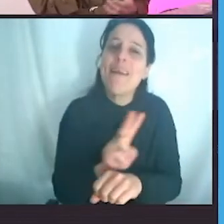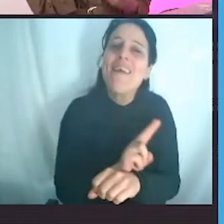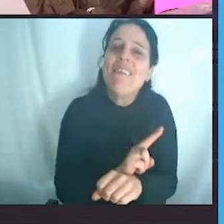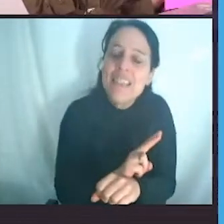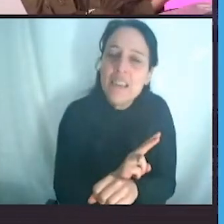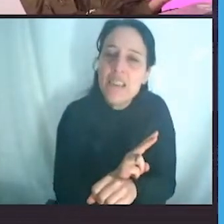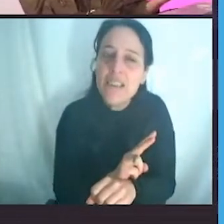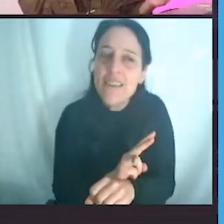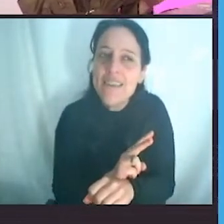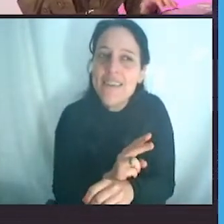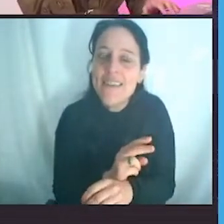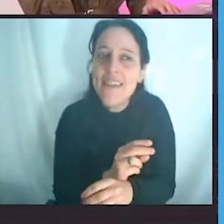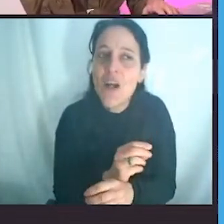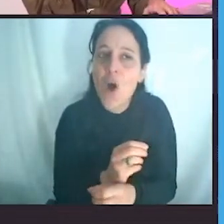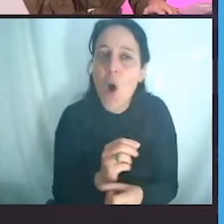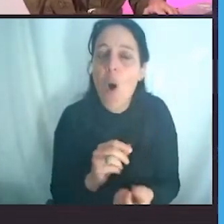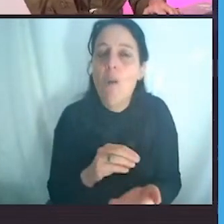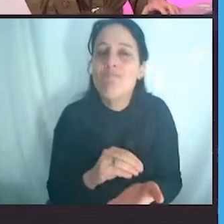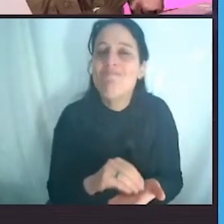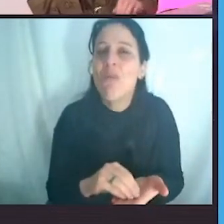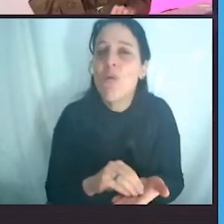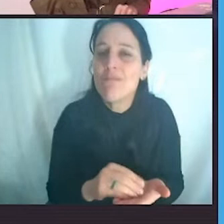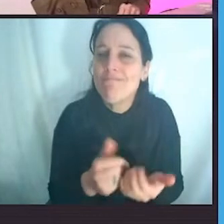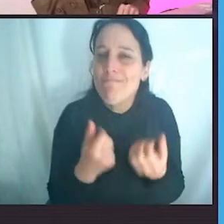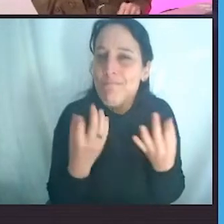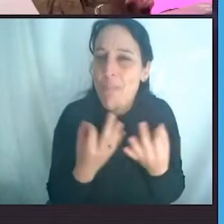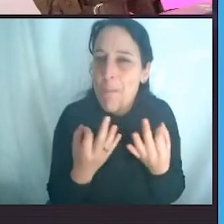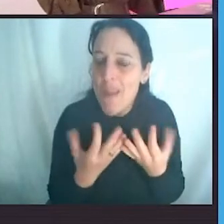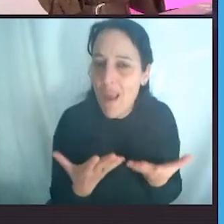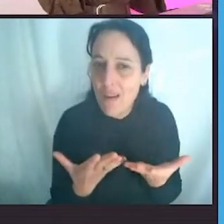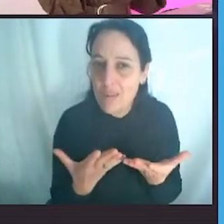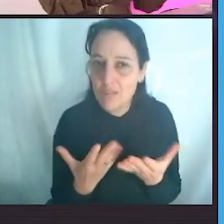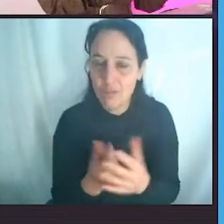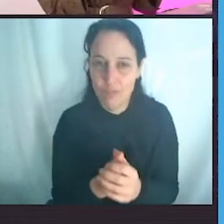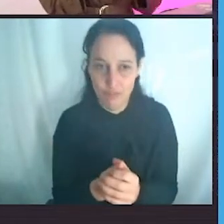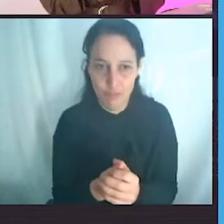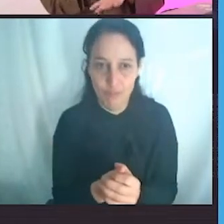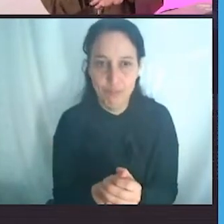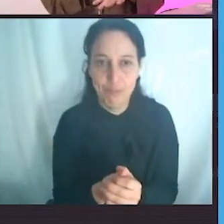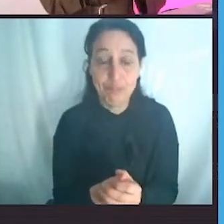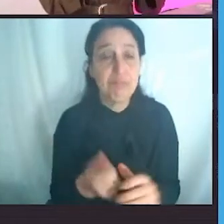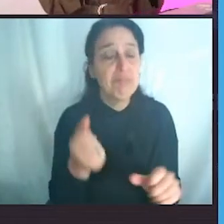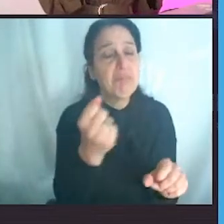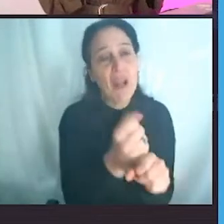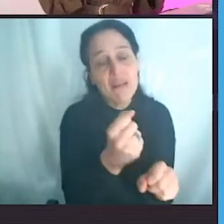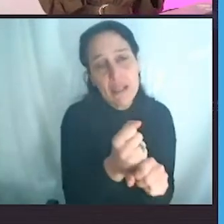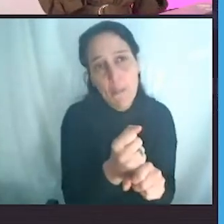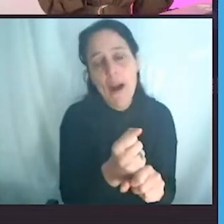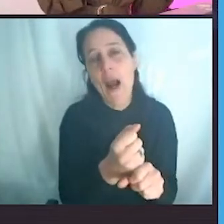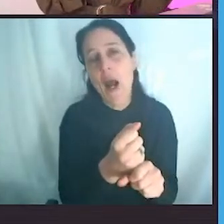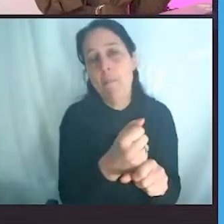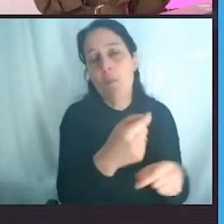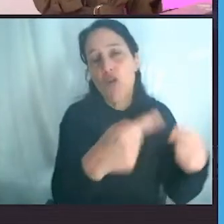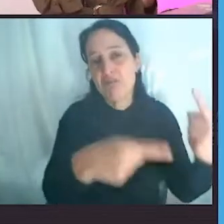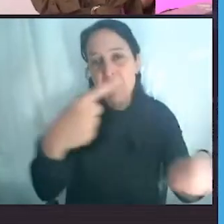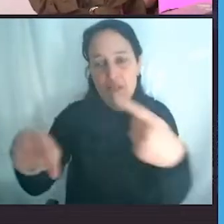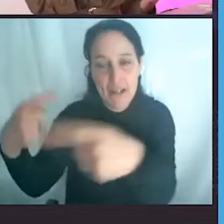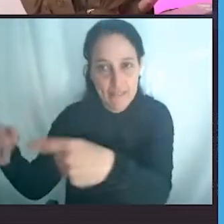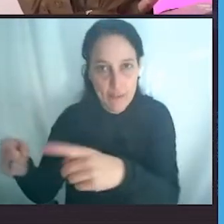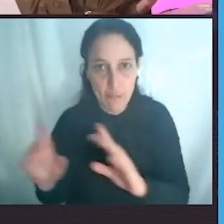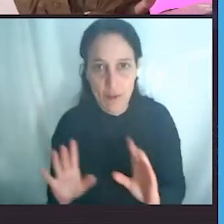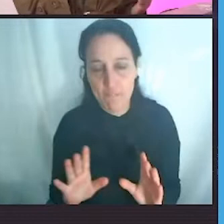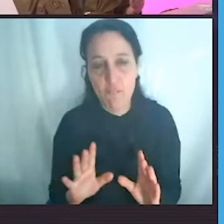de este material cuando se usa de manera descartable. Por eso trabajamos en distintos niveles y nos dedicamos primero a los desafíos